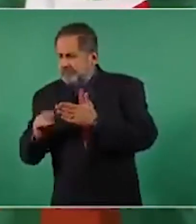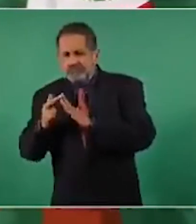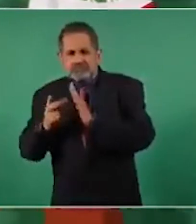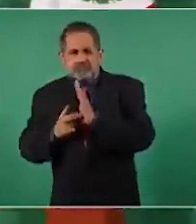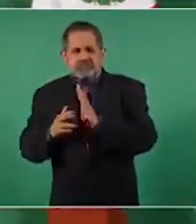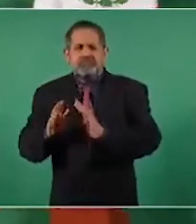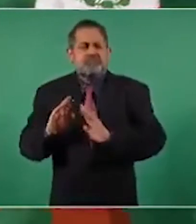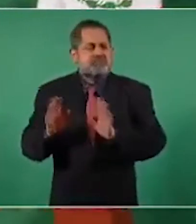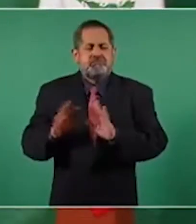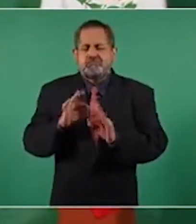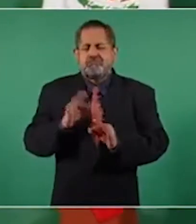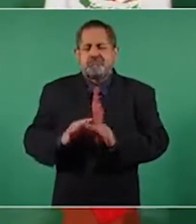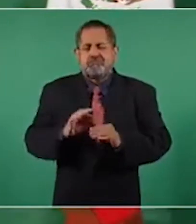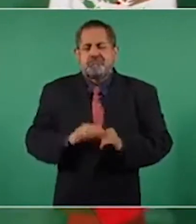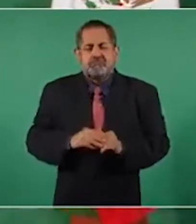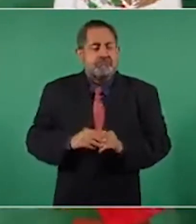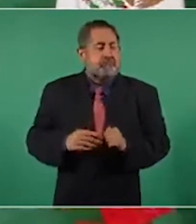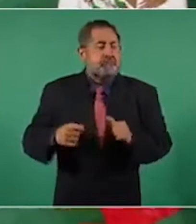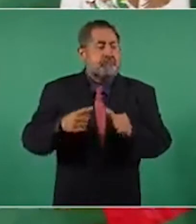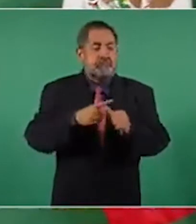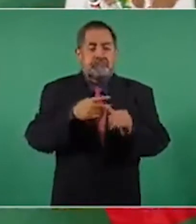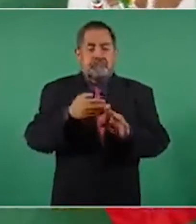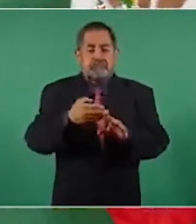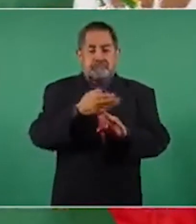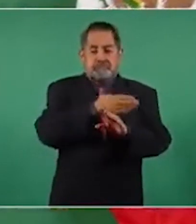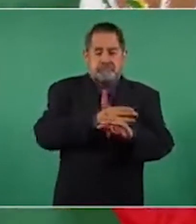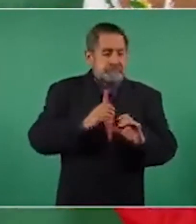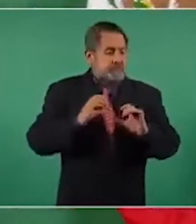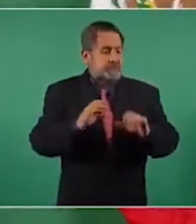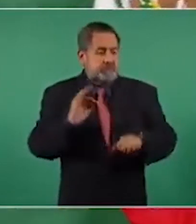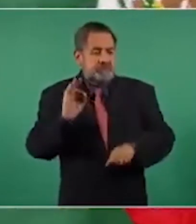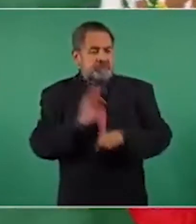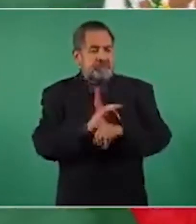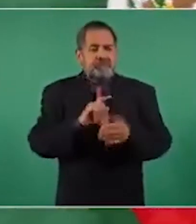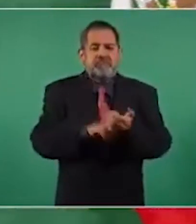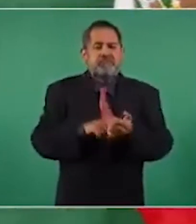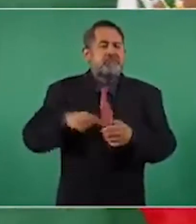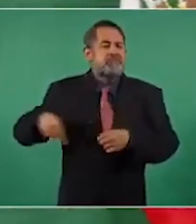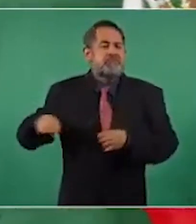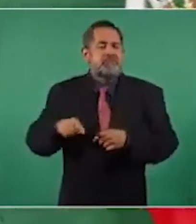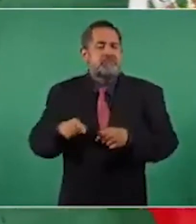Primero, lo preventivo, con protección civil,